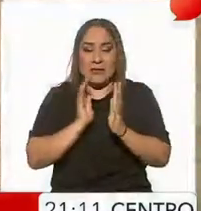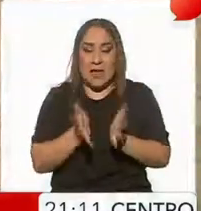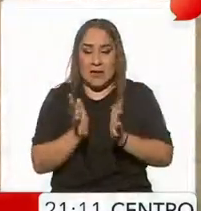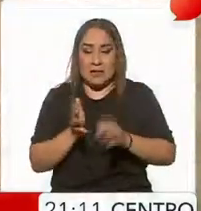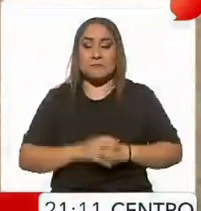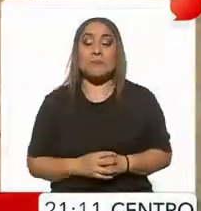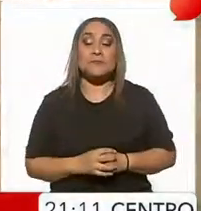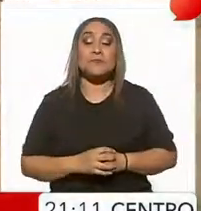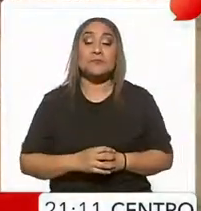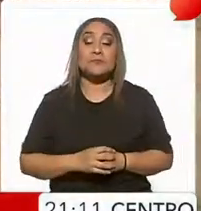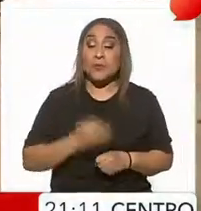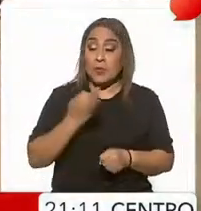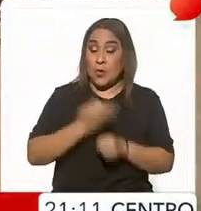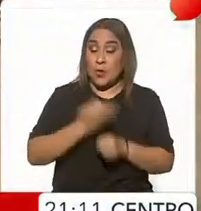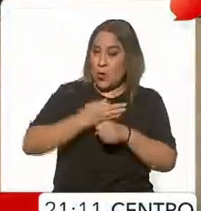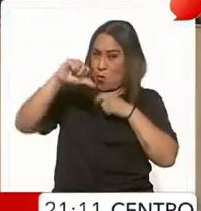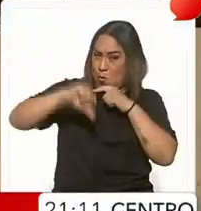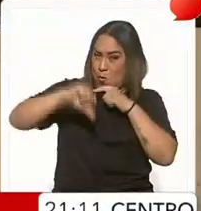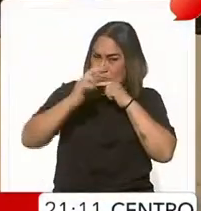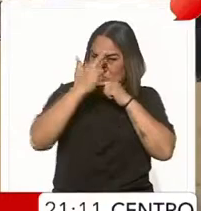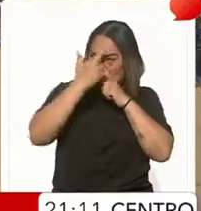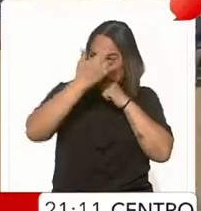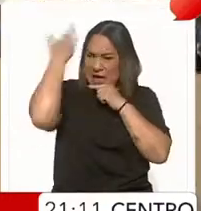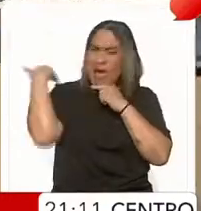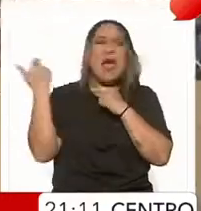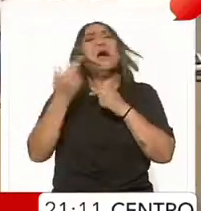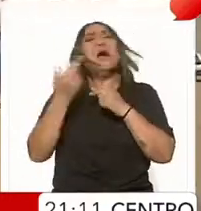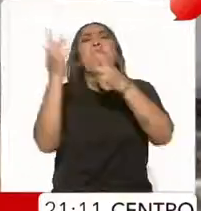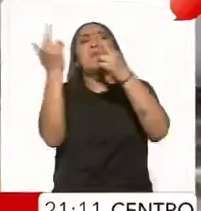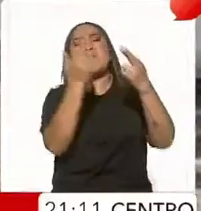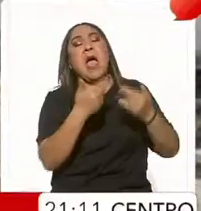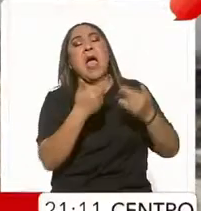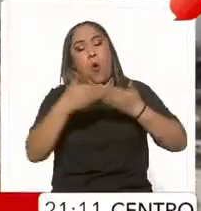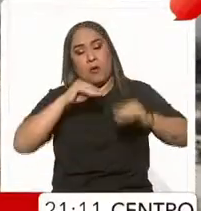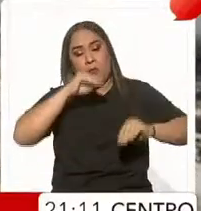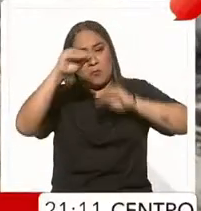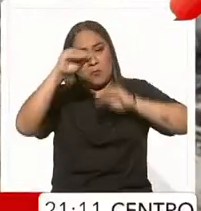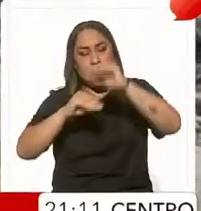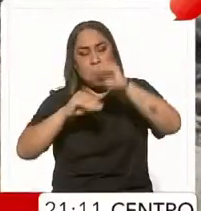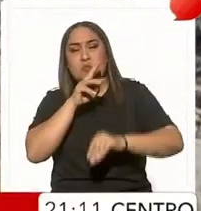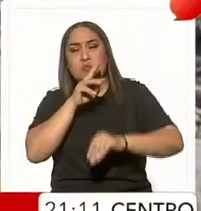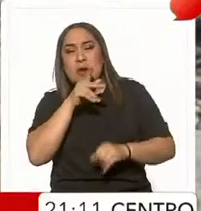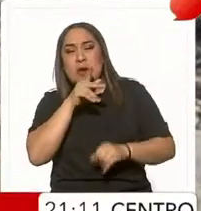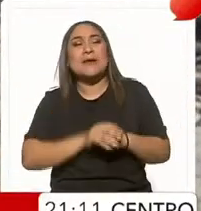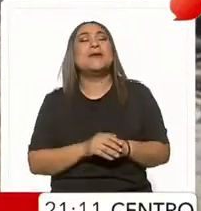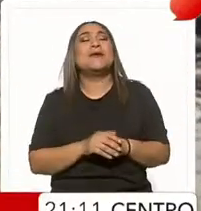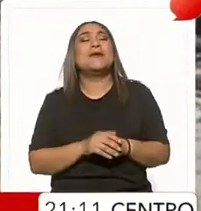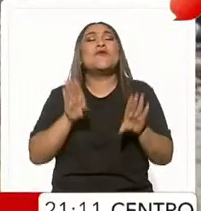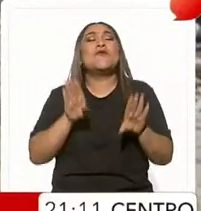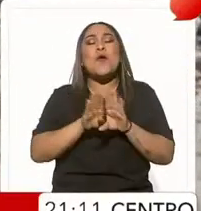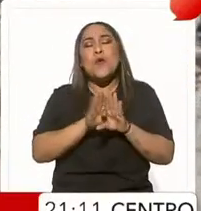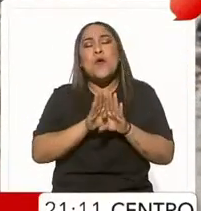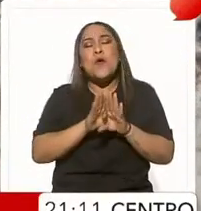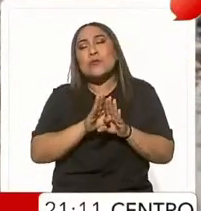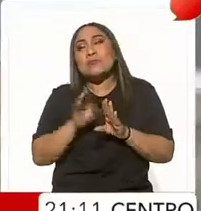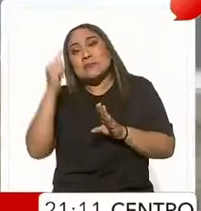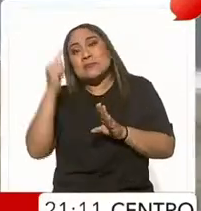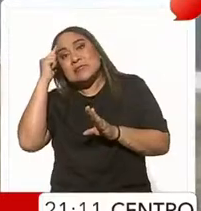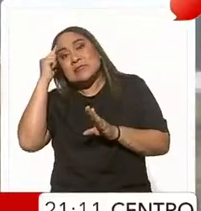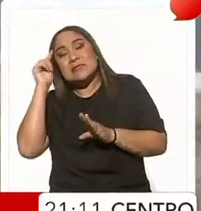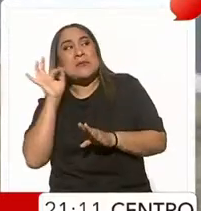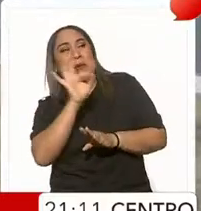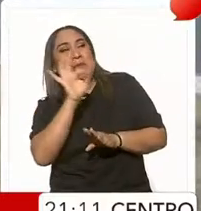Acapulco hoy, del desastre a la reconstrucción, de las predicciones apocalípticas y con fines políticos,